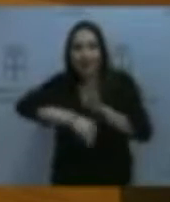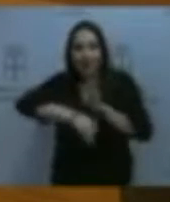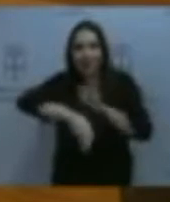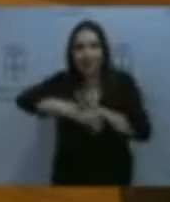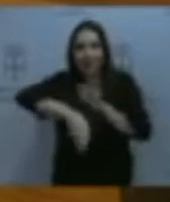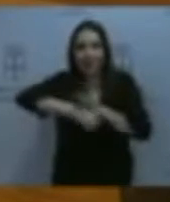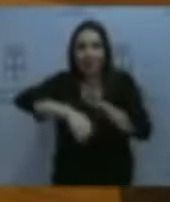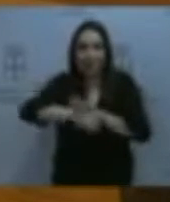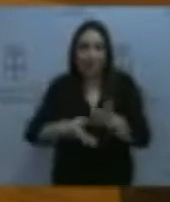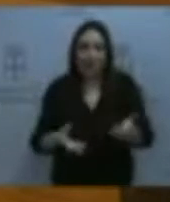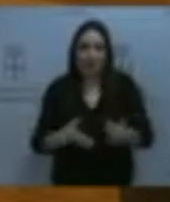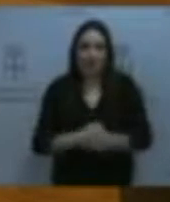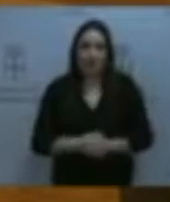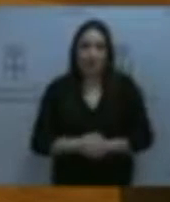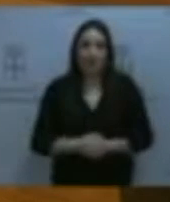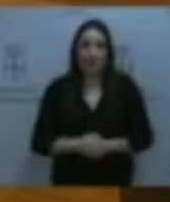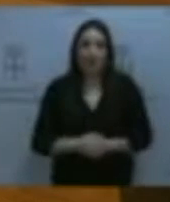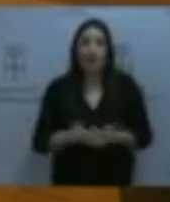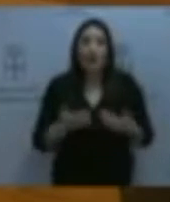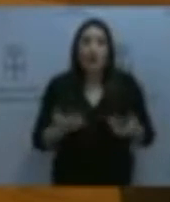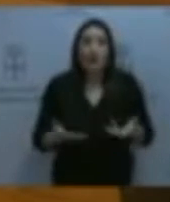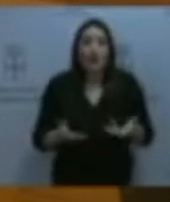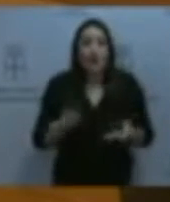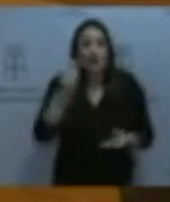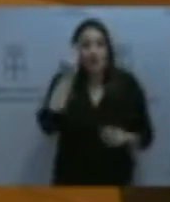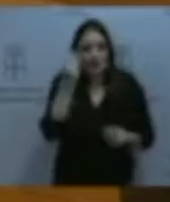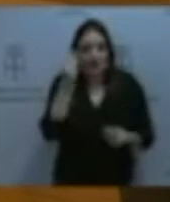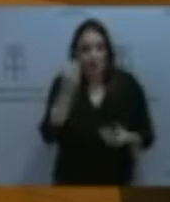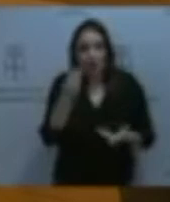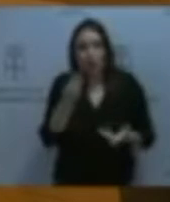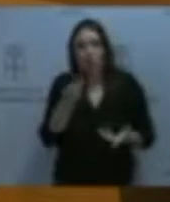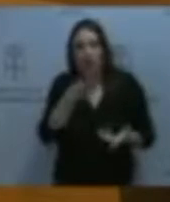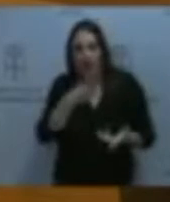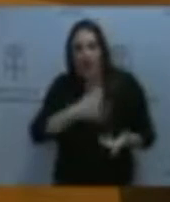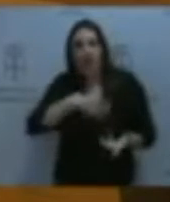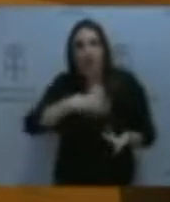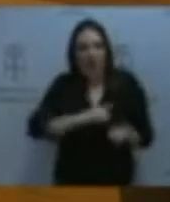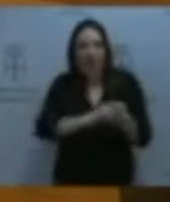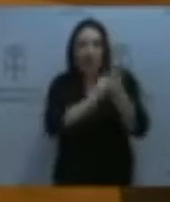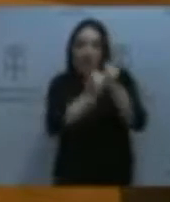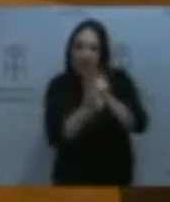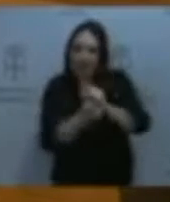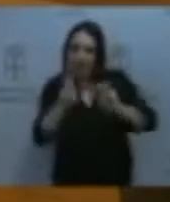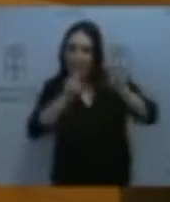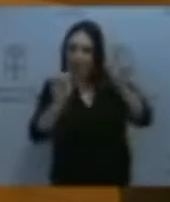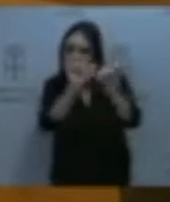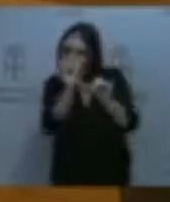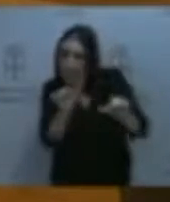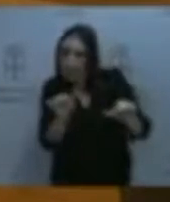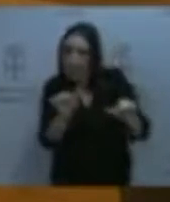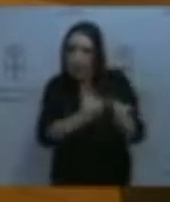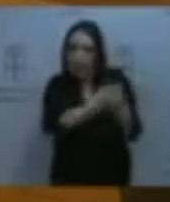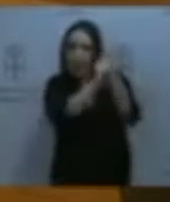dactilar. Con lo cual, lo que planteamos y que estamos a tiempo de cambiarlo, de buscar la manera de modificar la